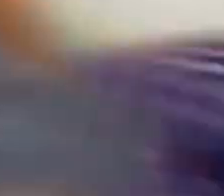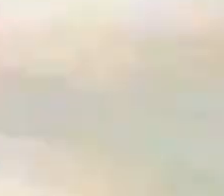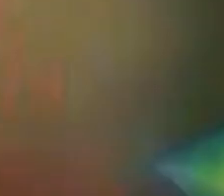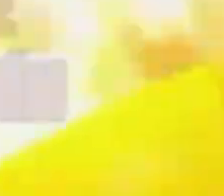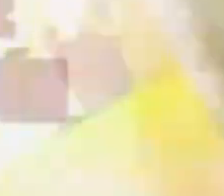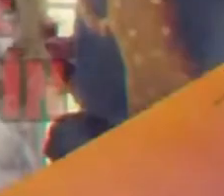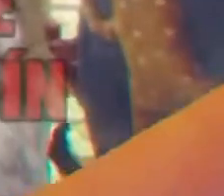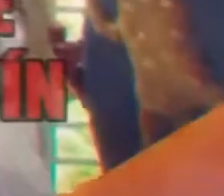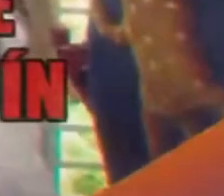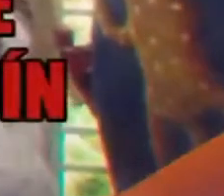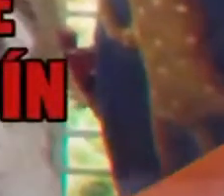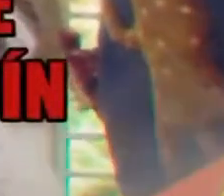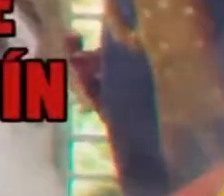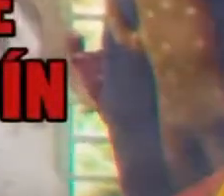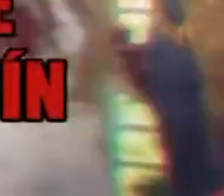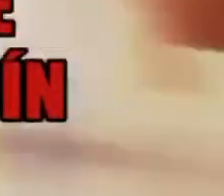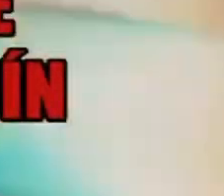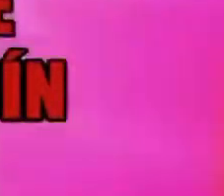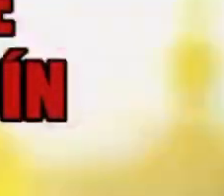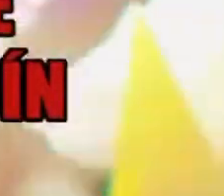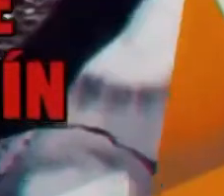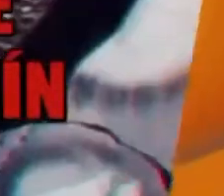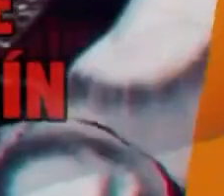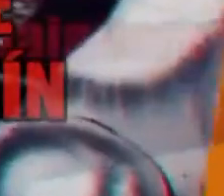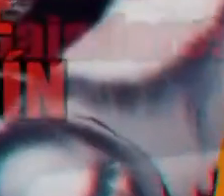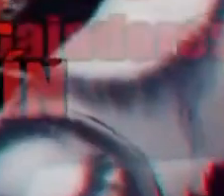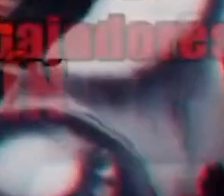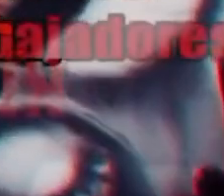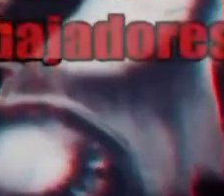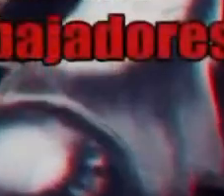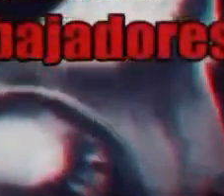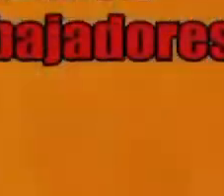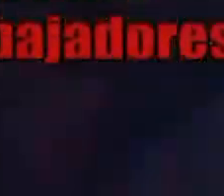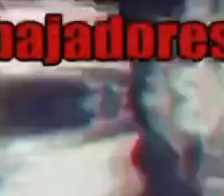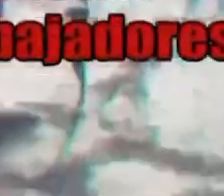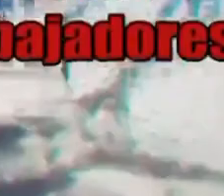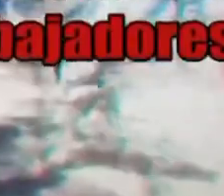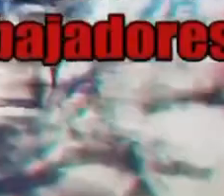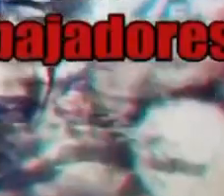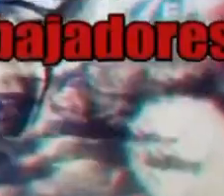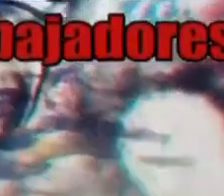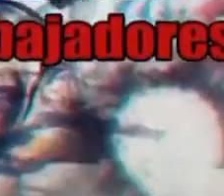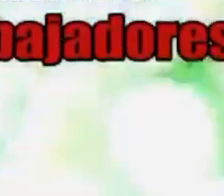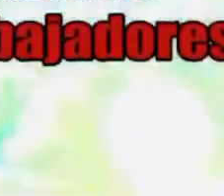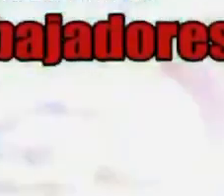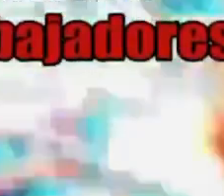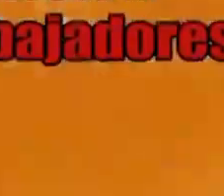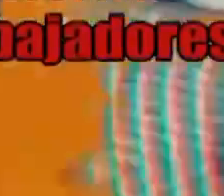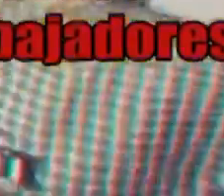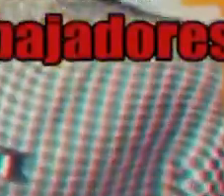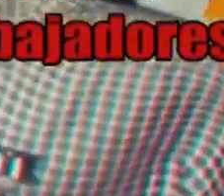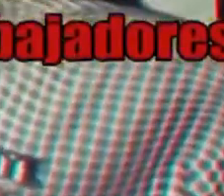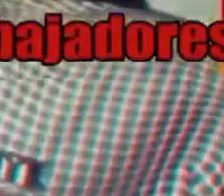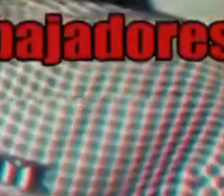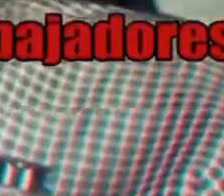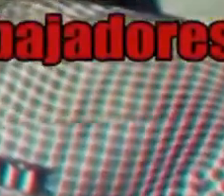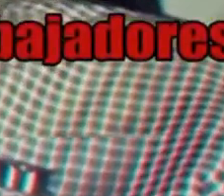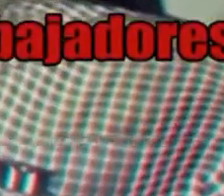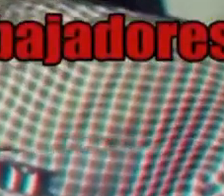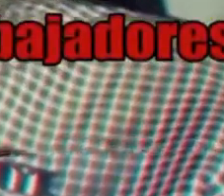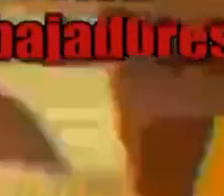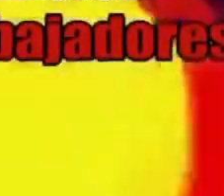El jueves 7 de septiembre en la provincia de Holguín, acto nacional por el aniversario 46 de la